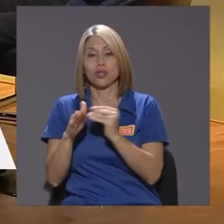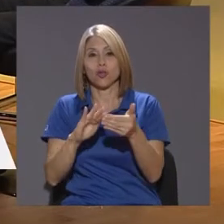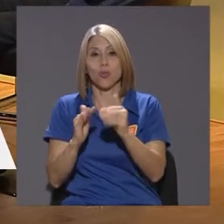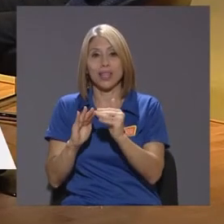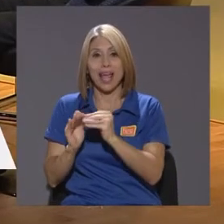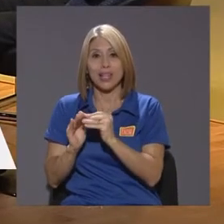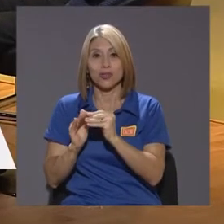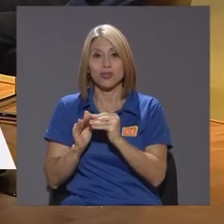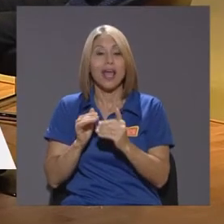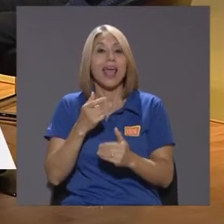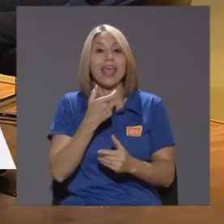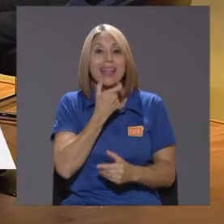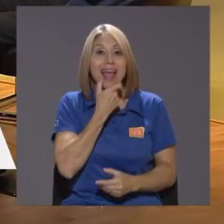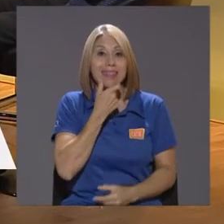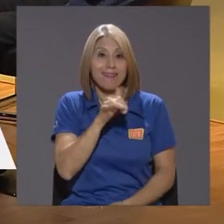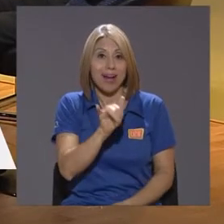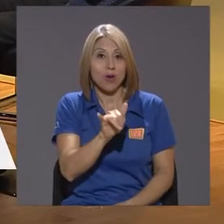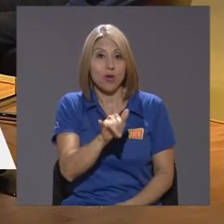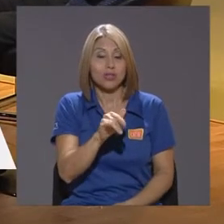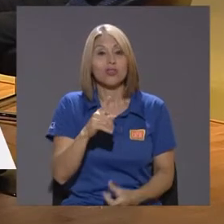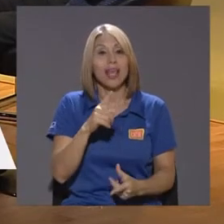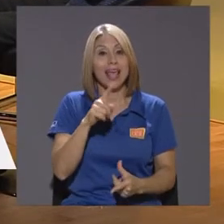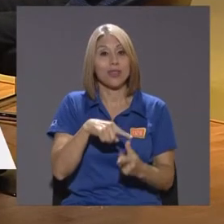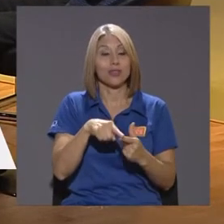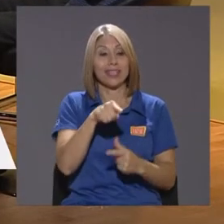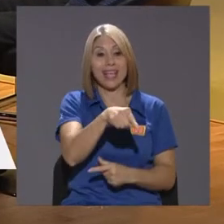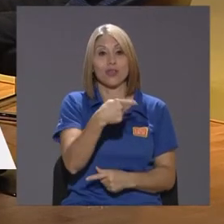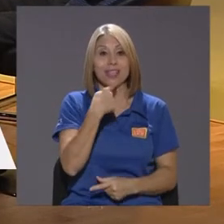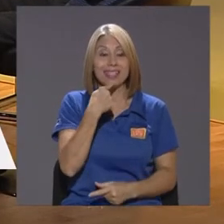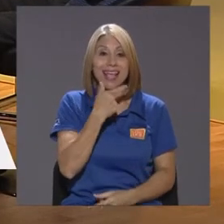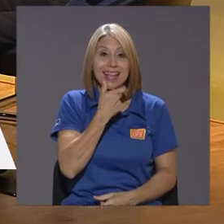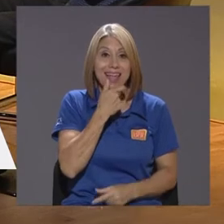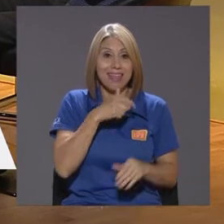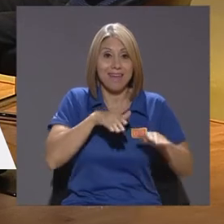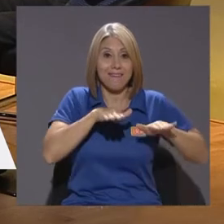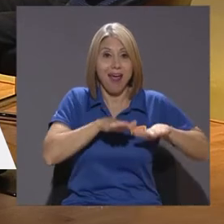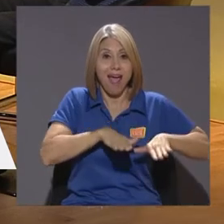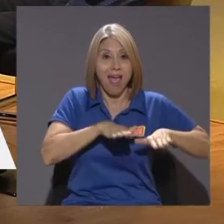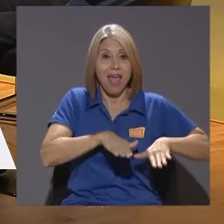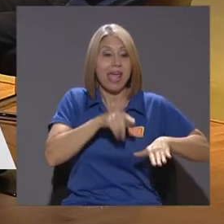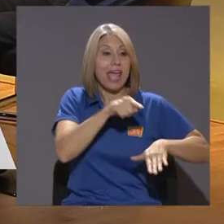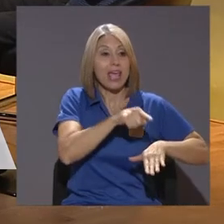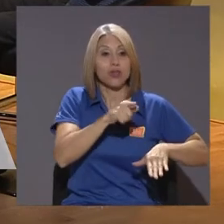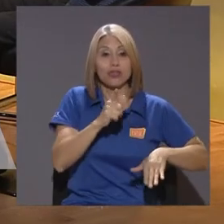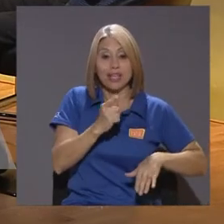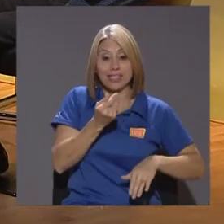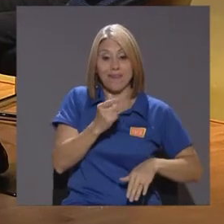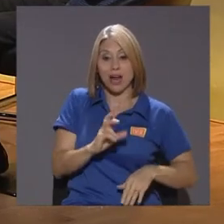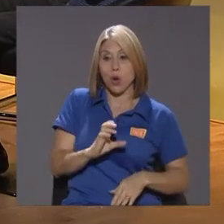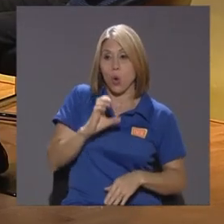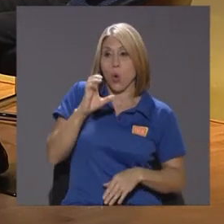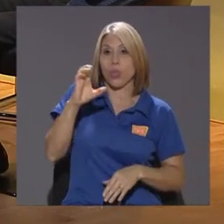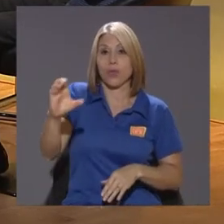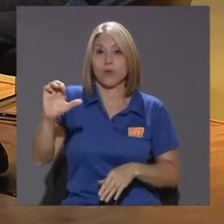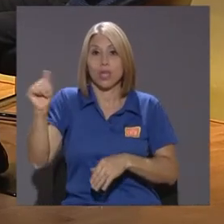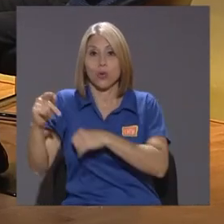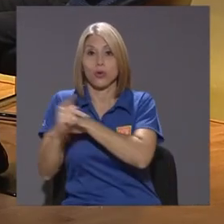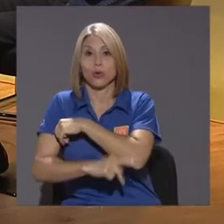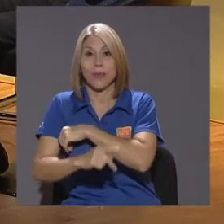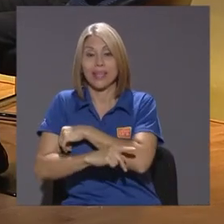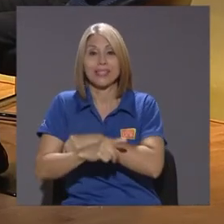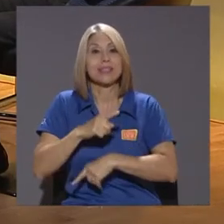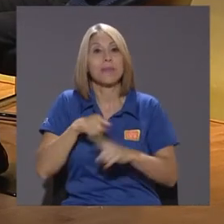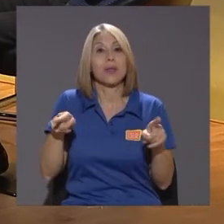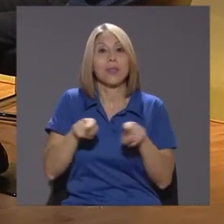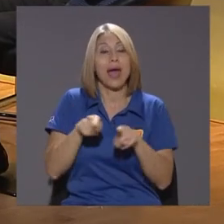Claramente Era no Eso Entonces Decían Que ellos No solamente Estaban Contribuyendo A países Que no Tenían Que Con Inglaterra Sino Que además Se quejaban De que Mantenían Una